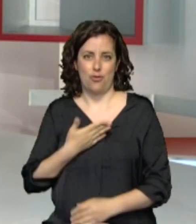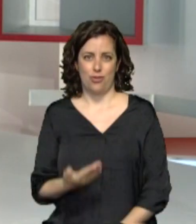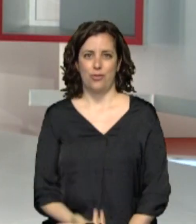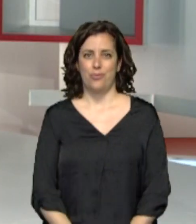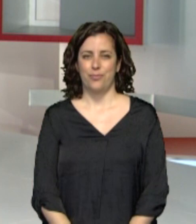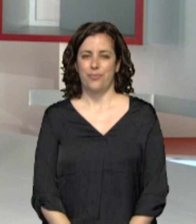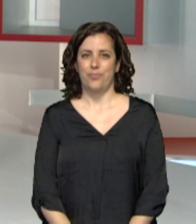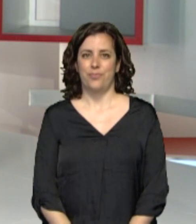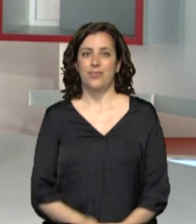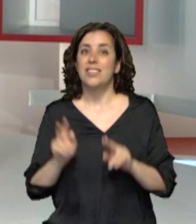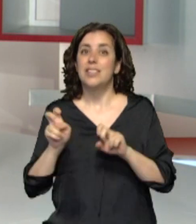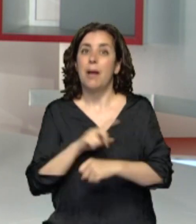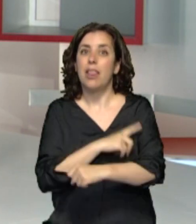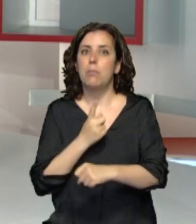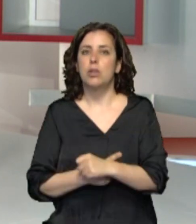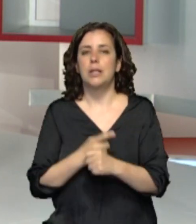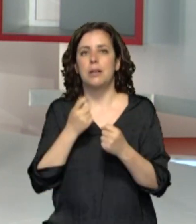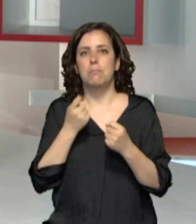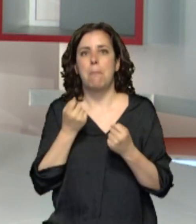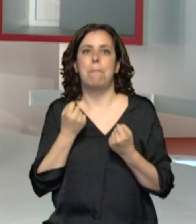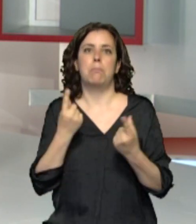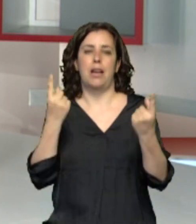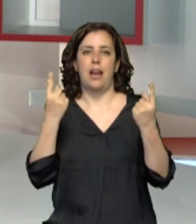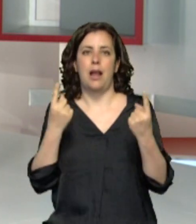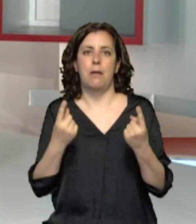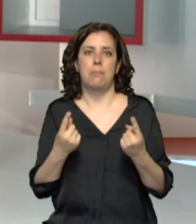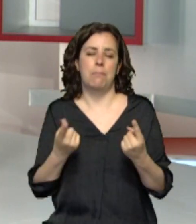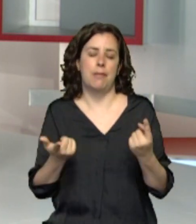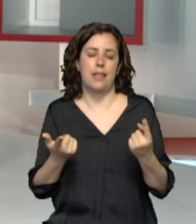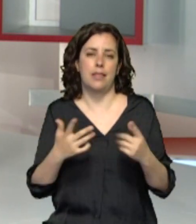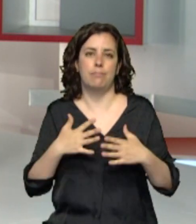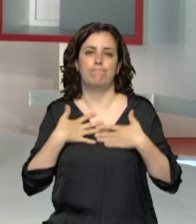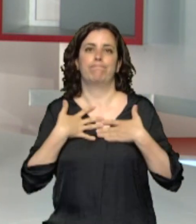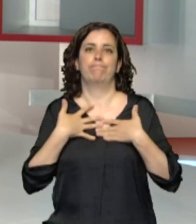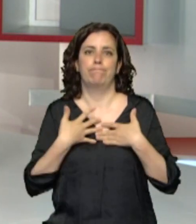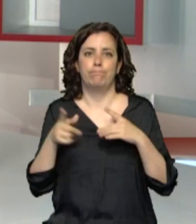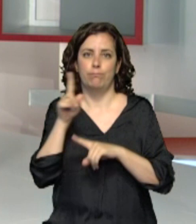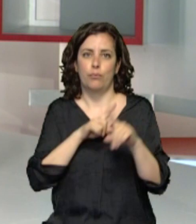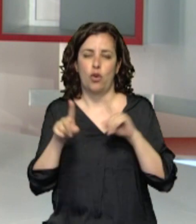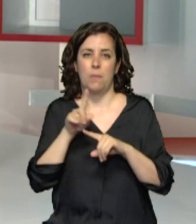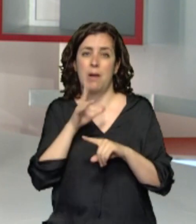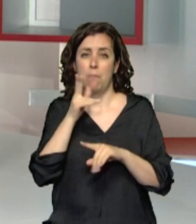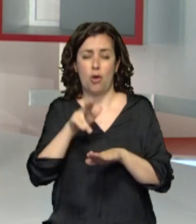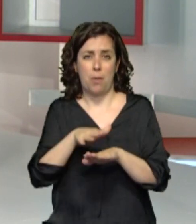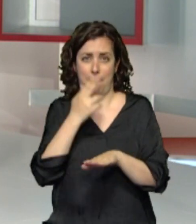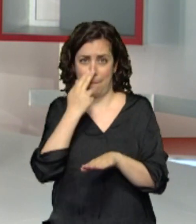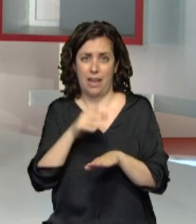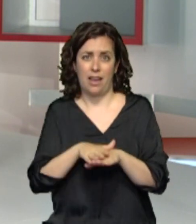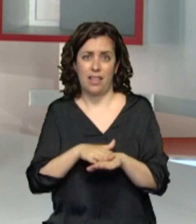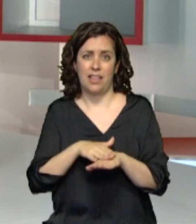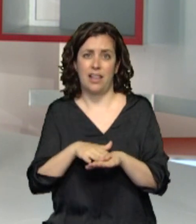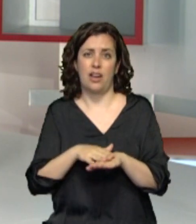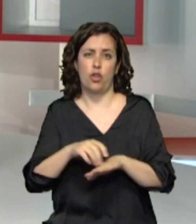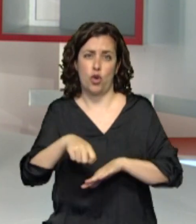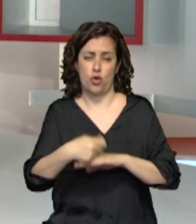Y en deportes, primer contratiempo en Osasuna. Errando, se ha roto el quinto metastasiano de su pie izquierdo en una sesión, la de esta mañana